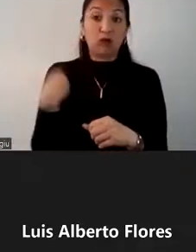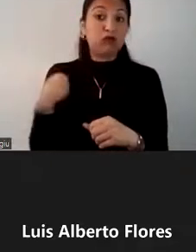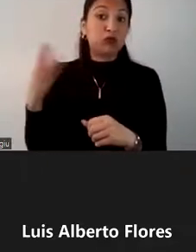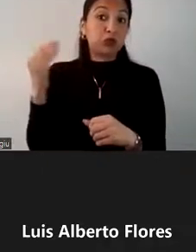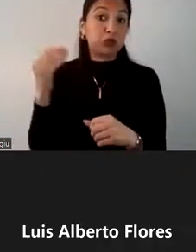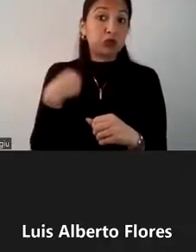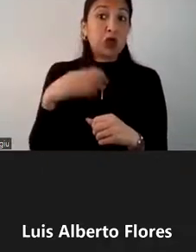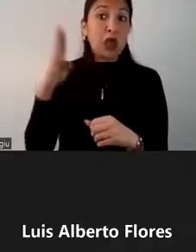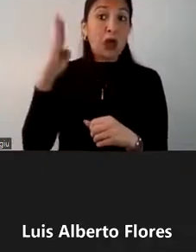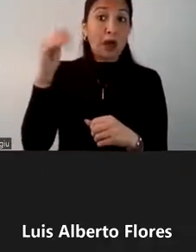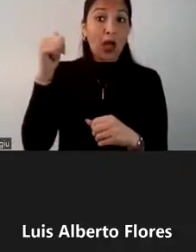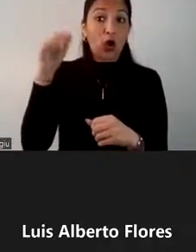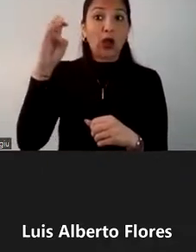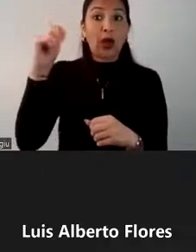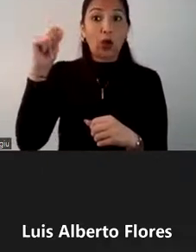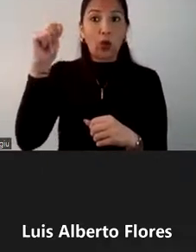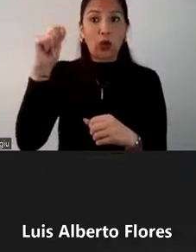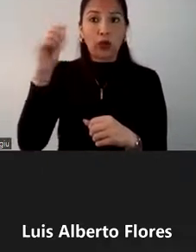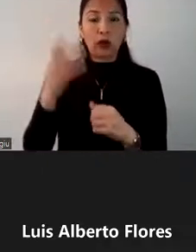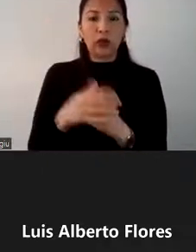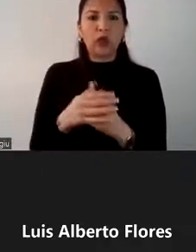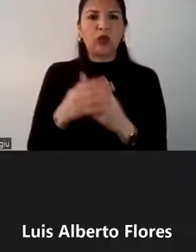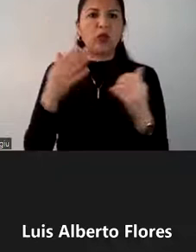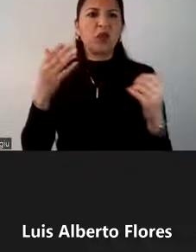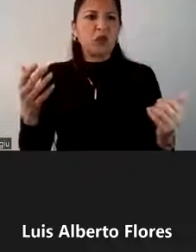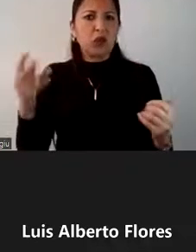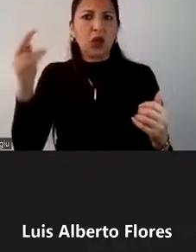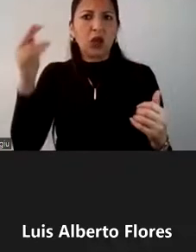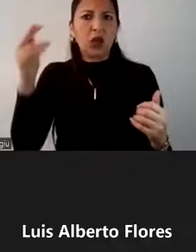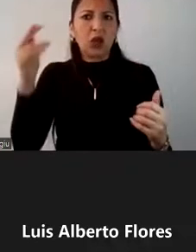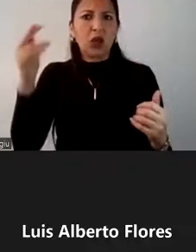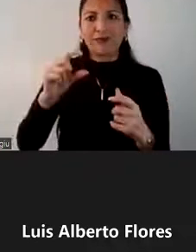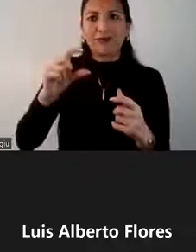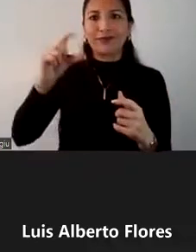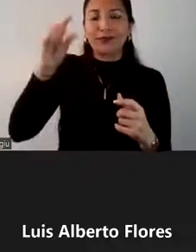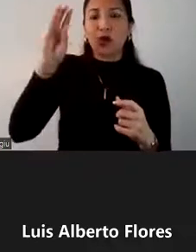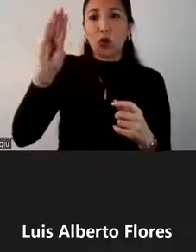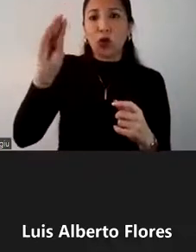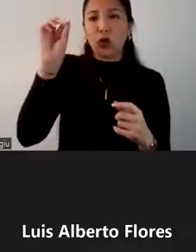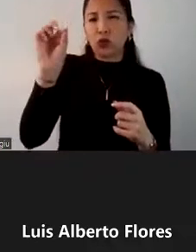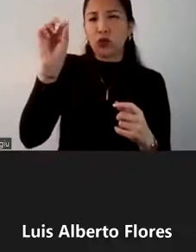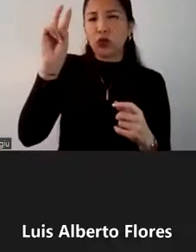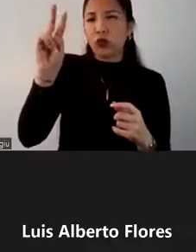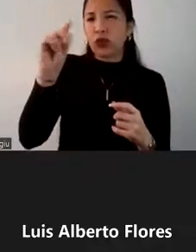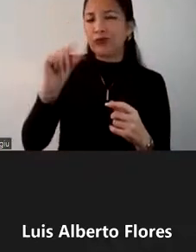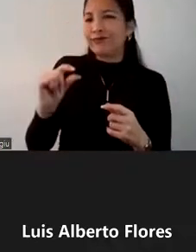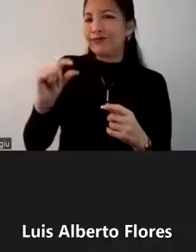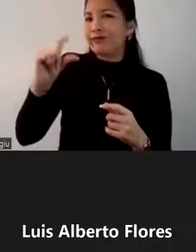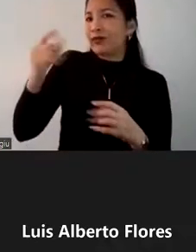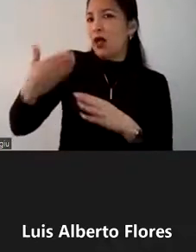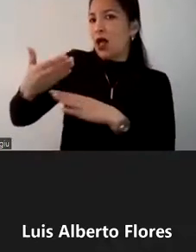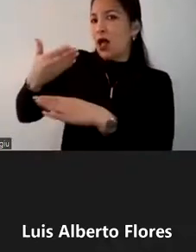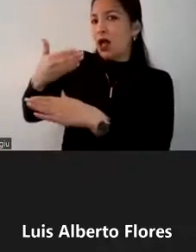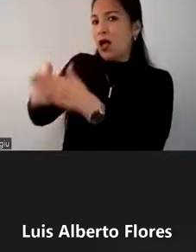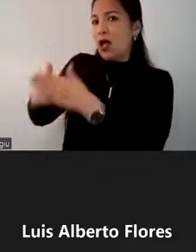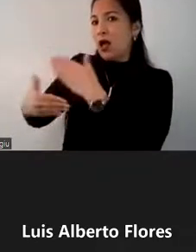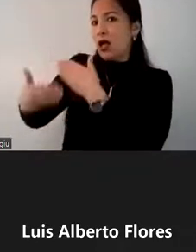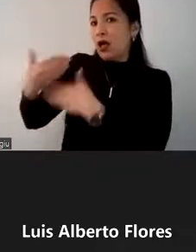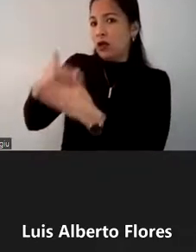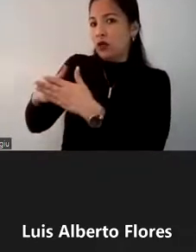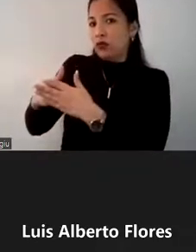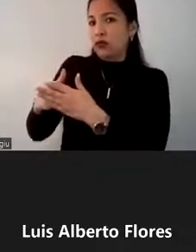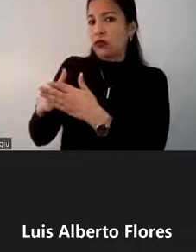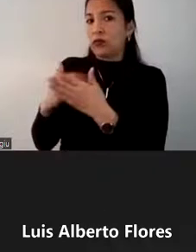el Banco Central de Ecuador, el PBI ecuatoriano se recuperó en 4.2 respecto al año anterior. Debido,